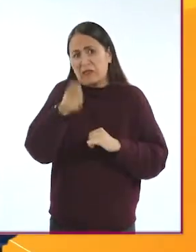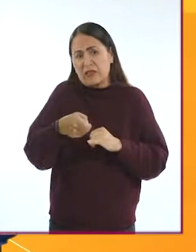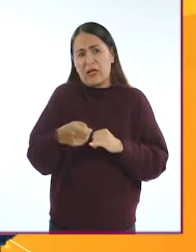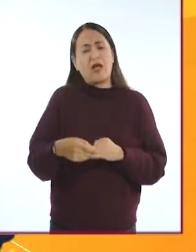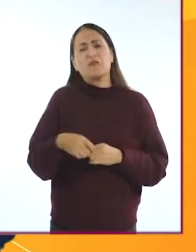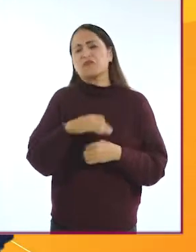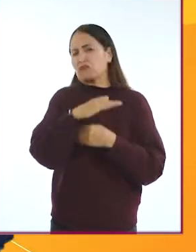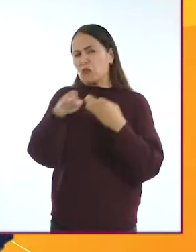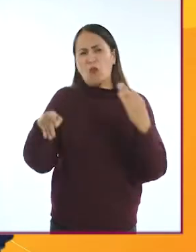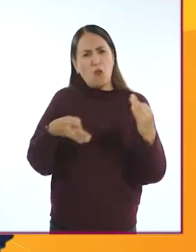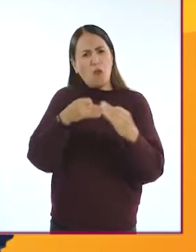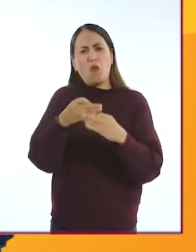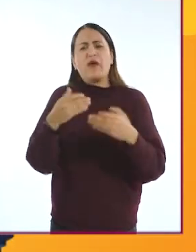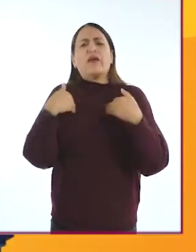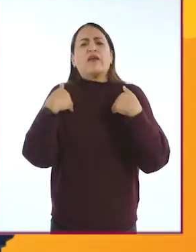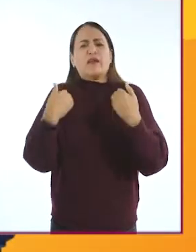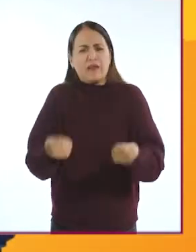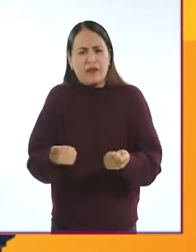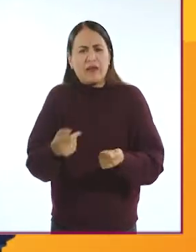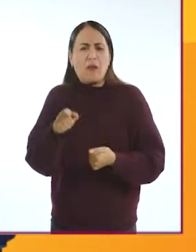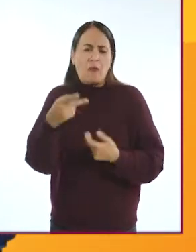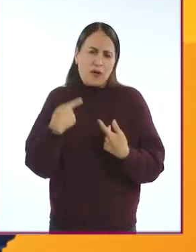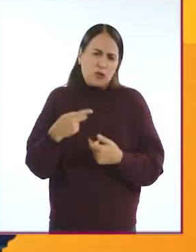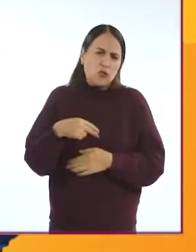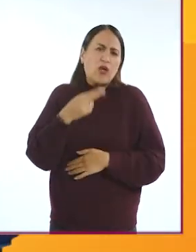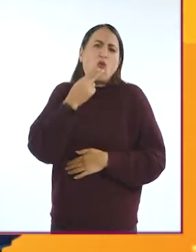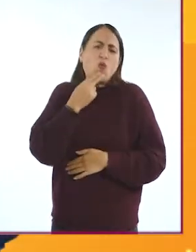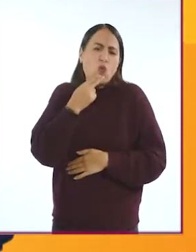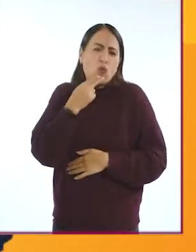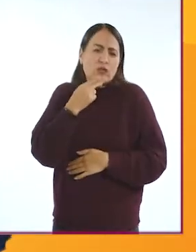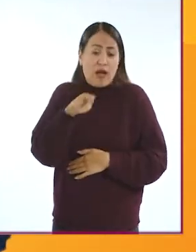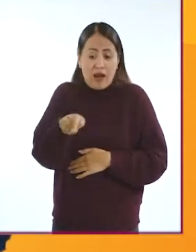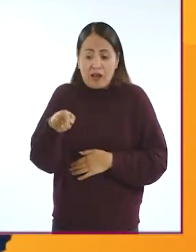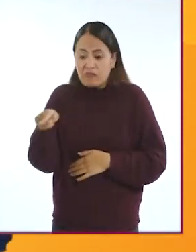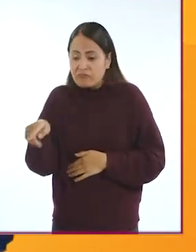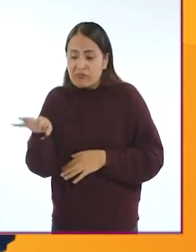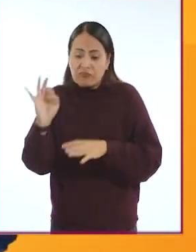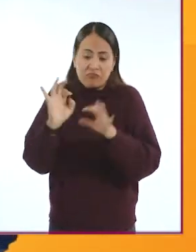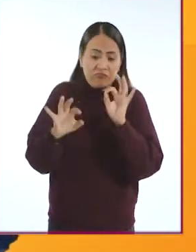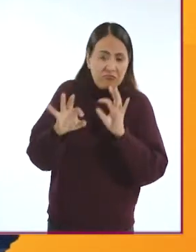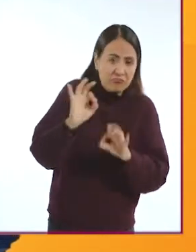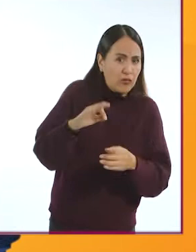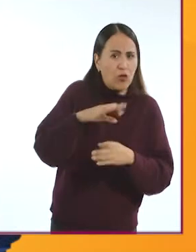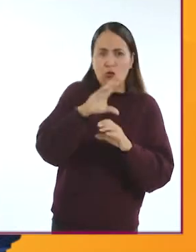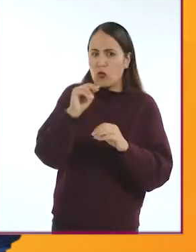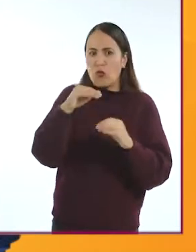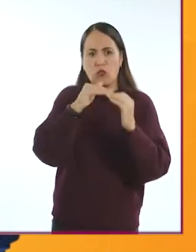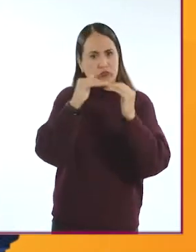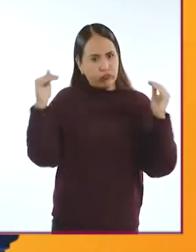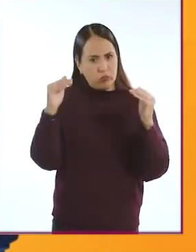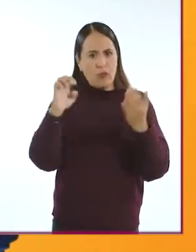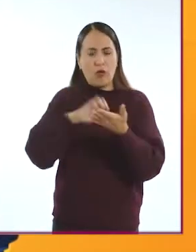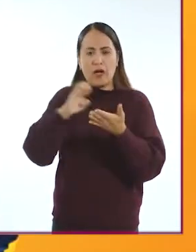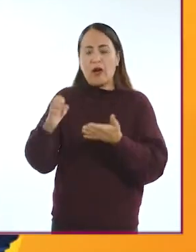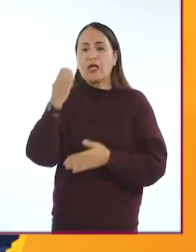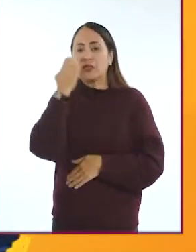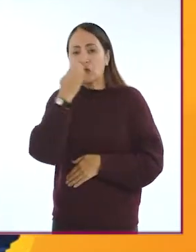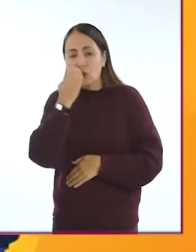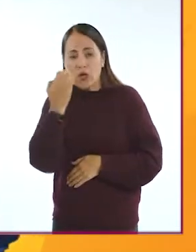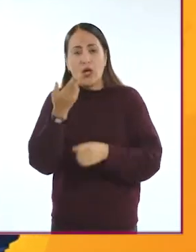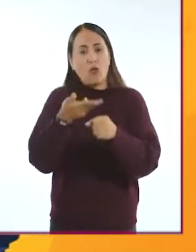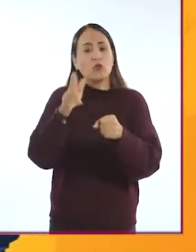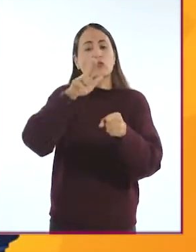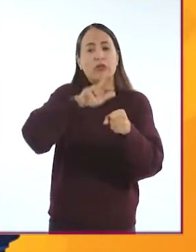establece que todo se puede comprender y utilizar por cualquier persona sin ningún tipo de distinción. Pueden ser espacios físicos como las escuelas,